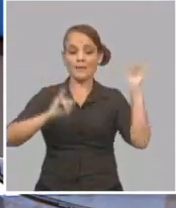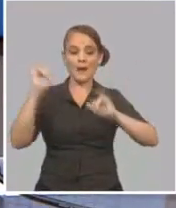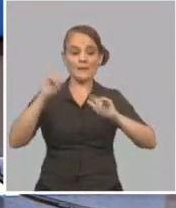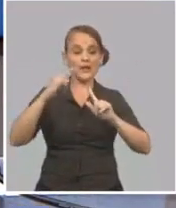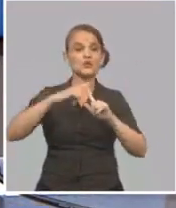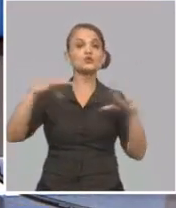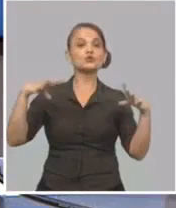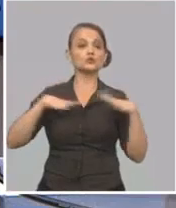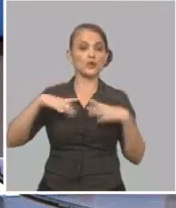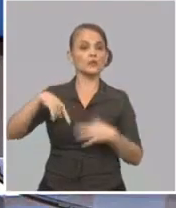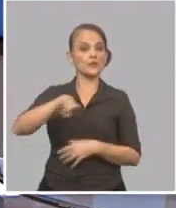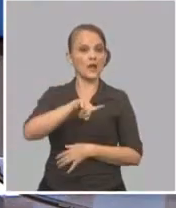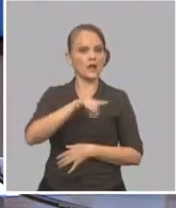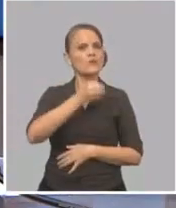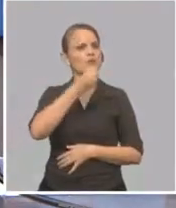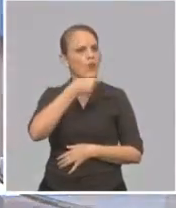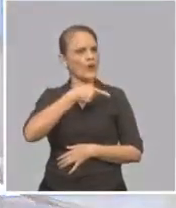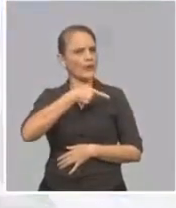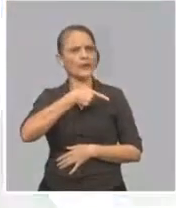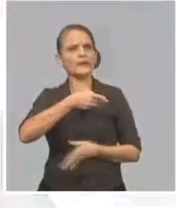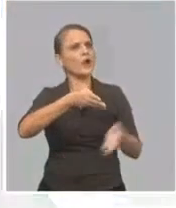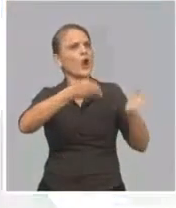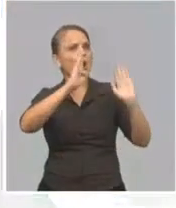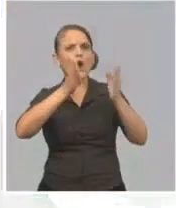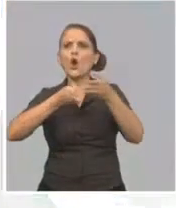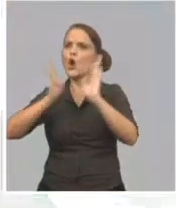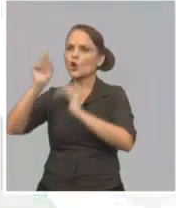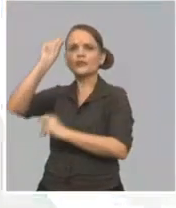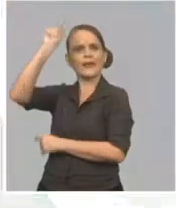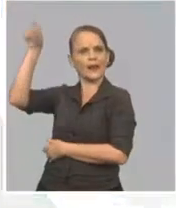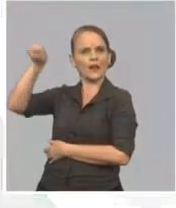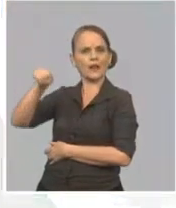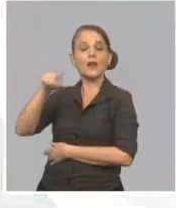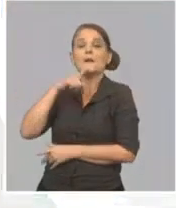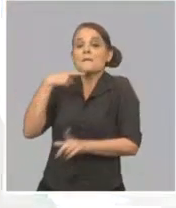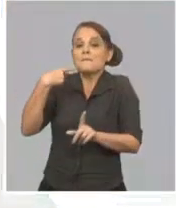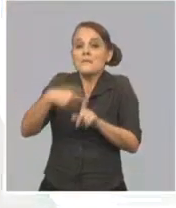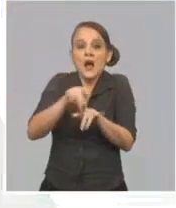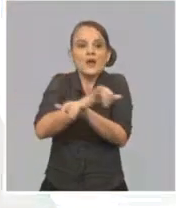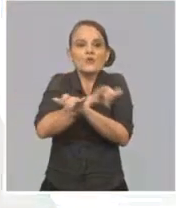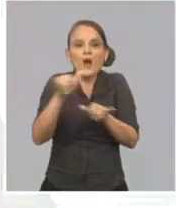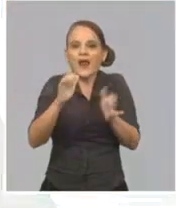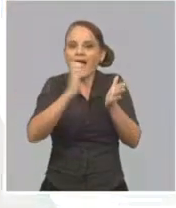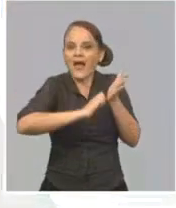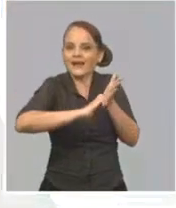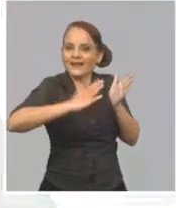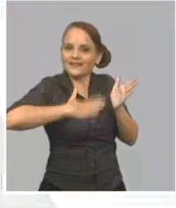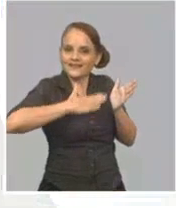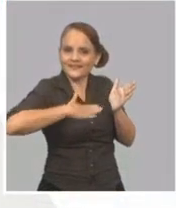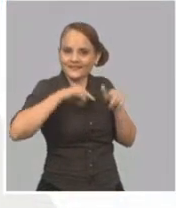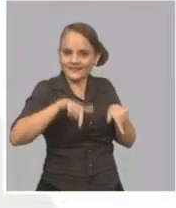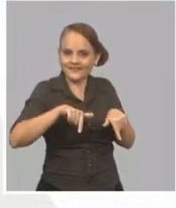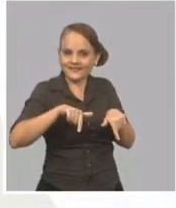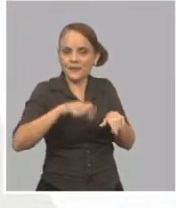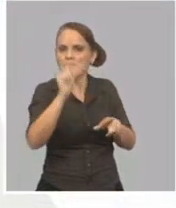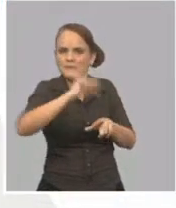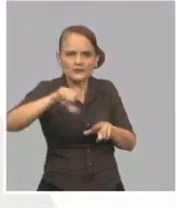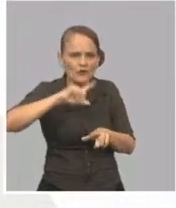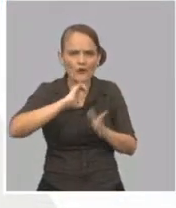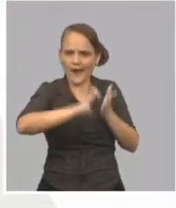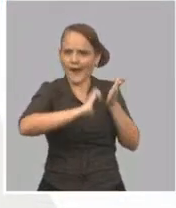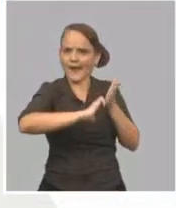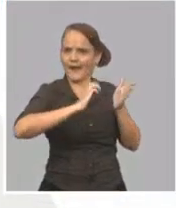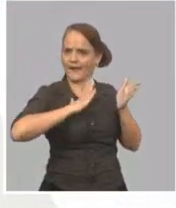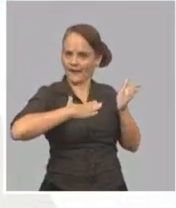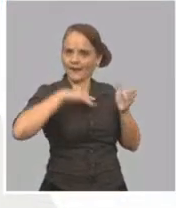solo se podrán hospedar en los hoteles, sino que se autoriza también que las casas particulares de renta que normalmente